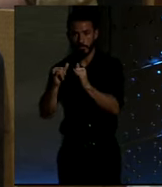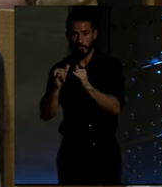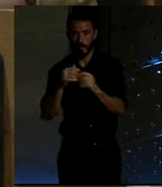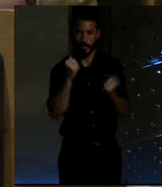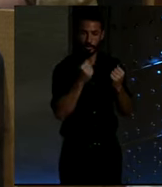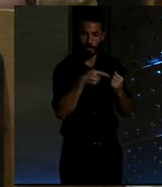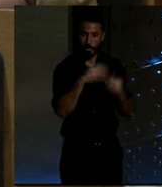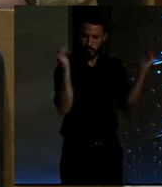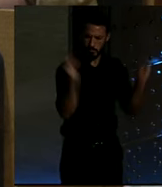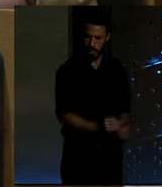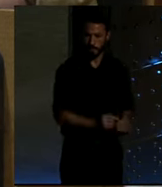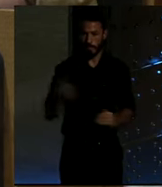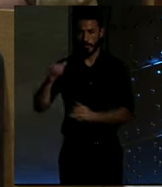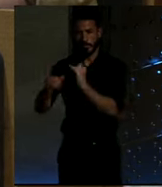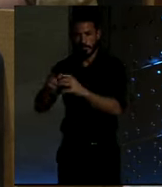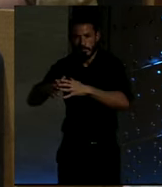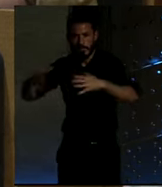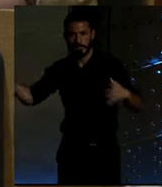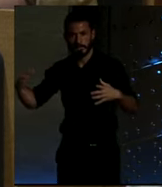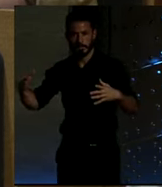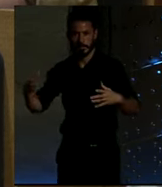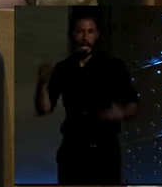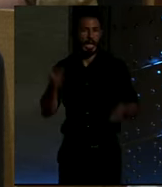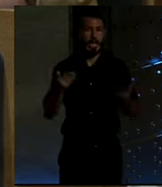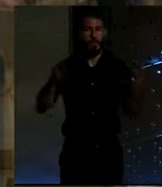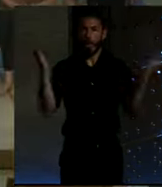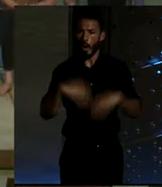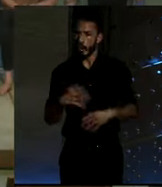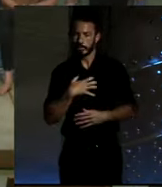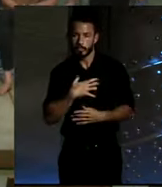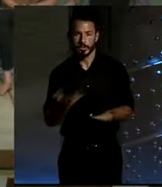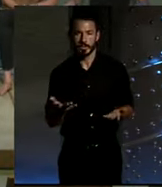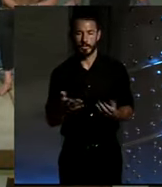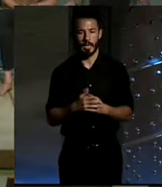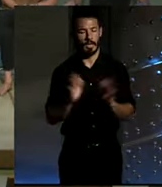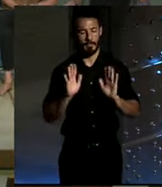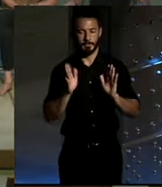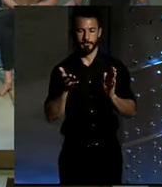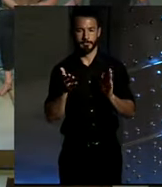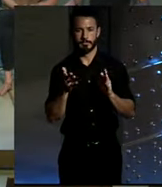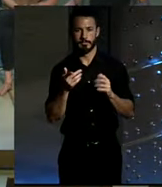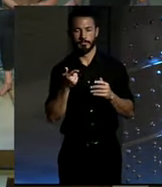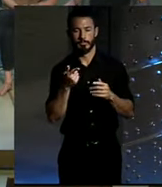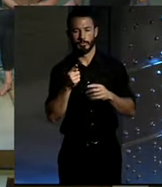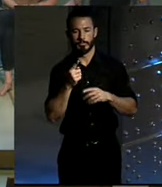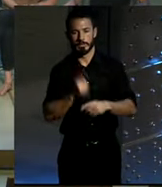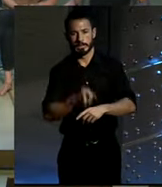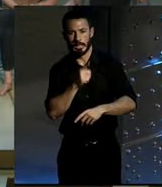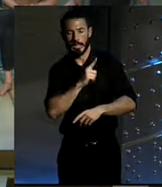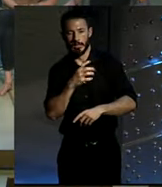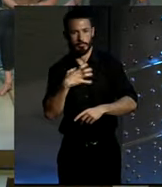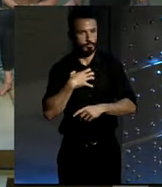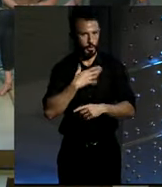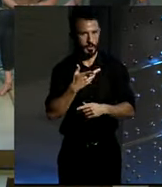coches? ¿No se puede llegar a un punto medio? Yo creo que no hay que ser maximalistas. Antes lo ha dicho Cristina. Los coches tienen su